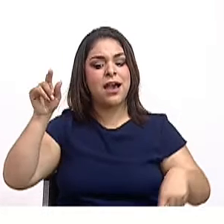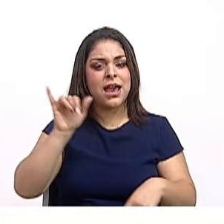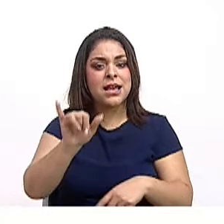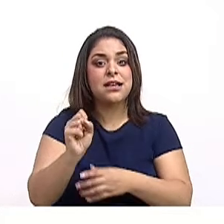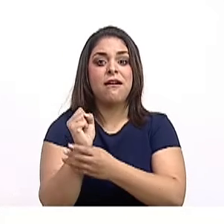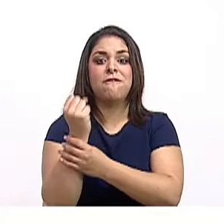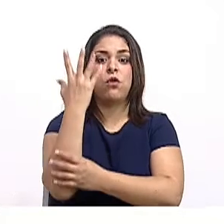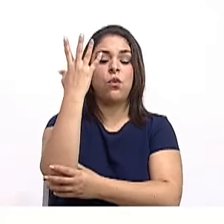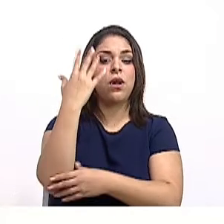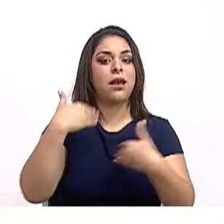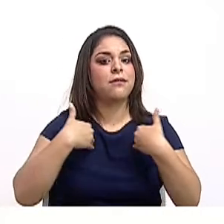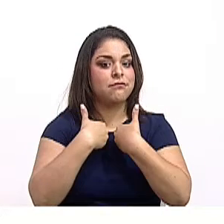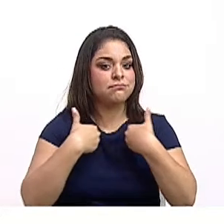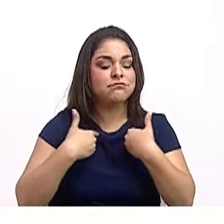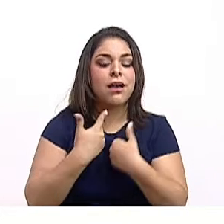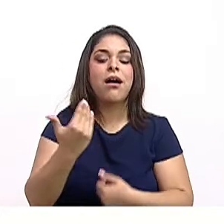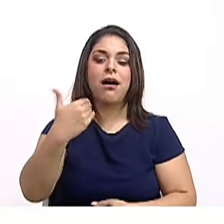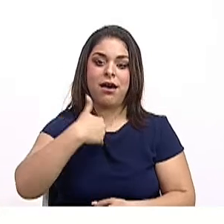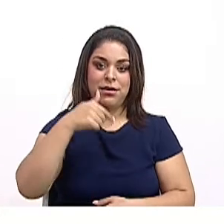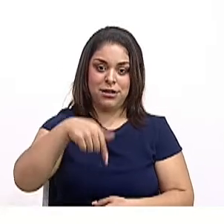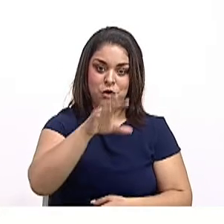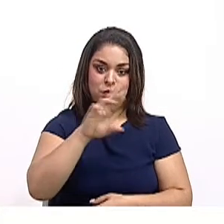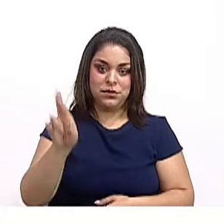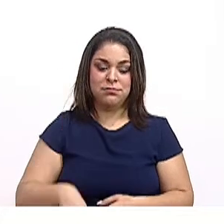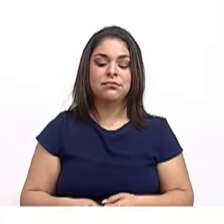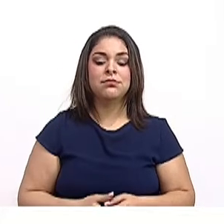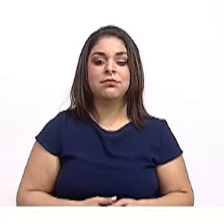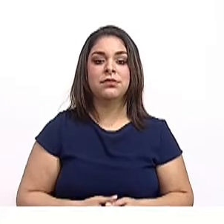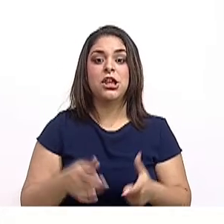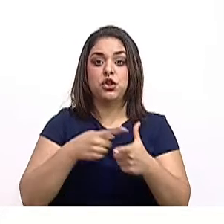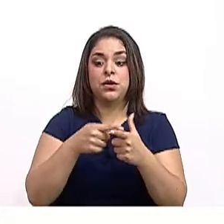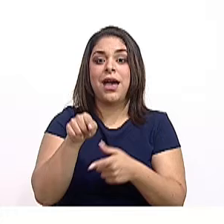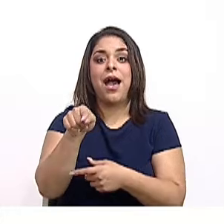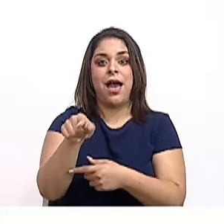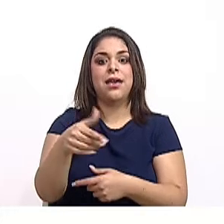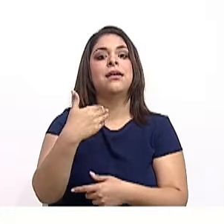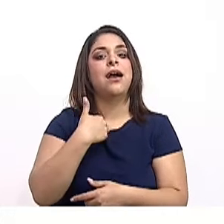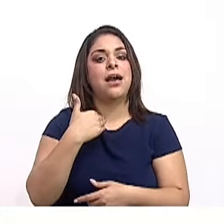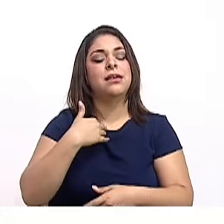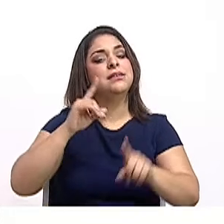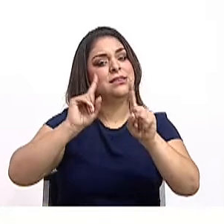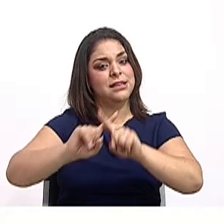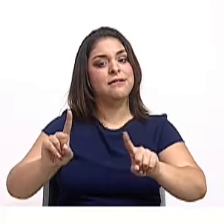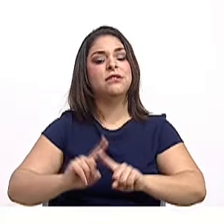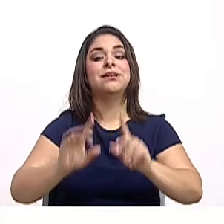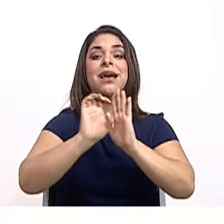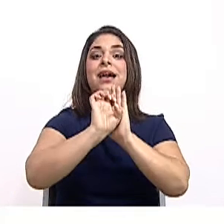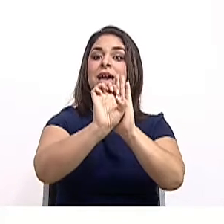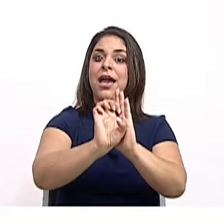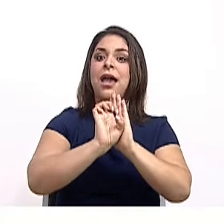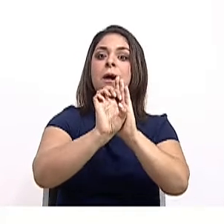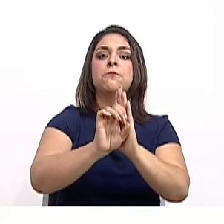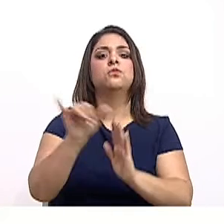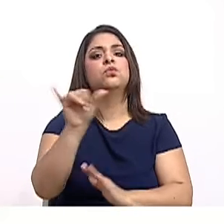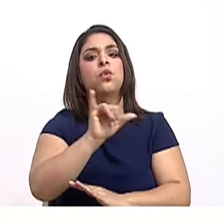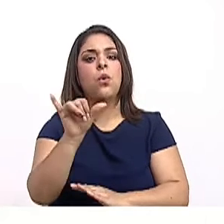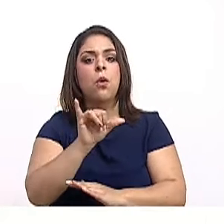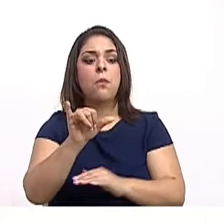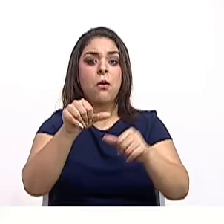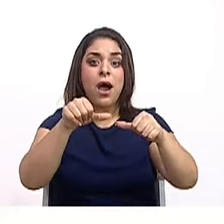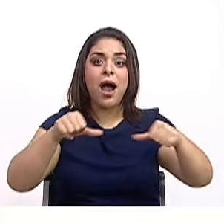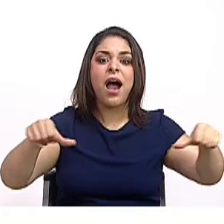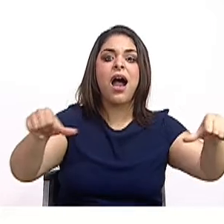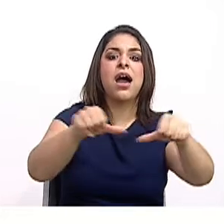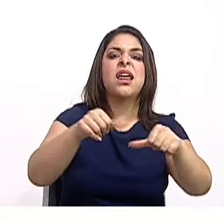flora y fauna que nosotros tenemos. Entonces, ahí vamos a tener diversos ejemplos como el área de conservación del Arenal Huétar